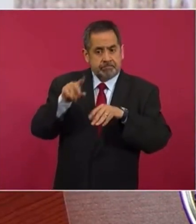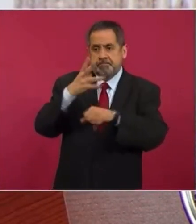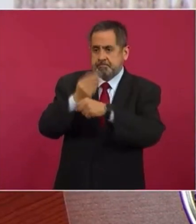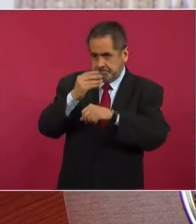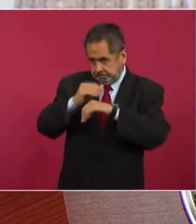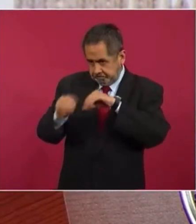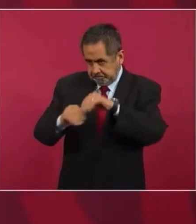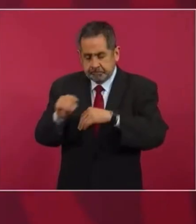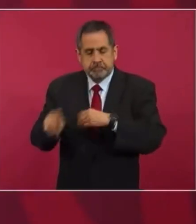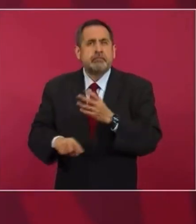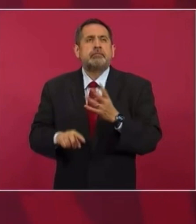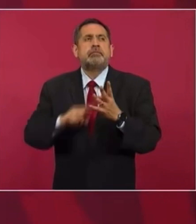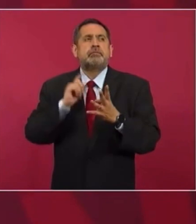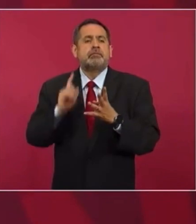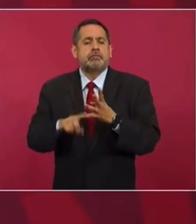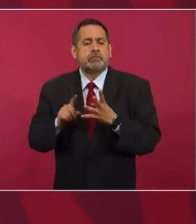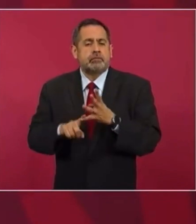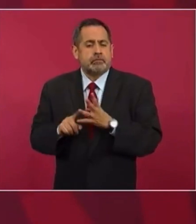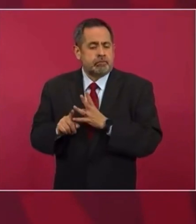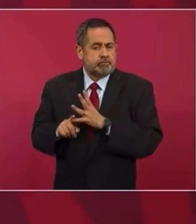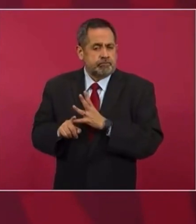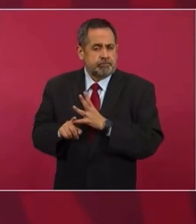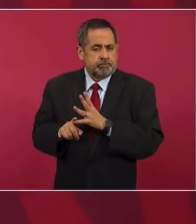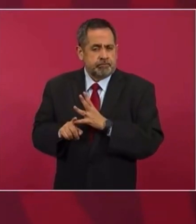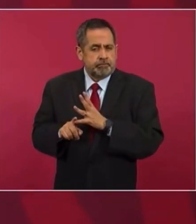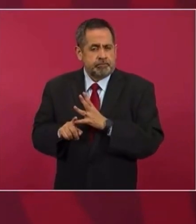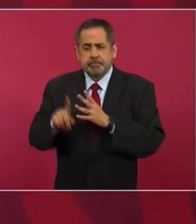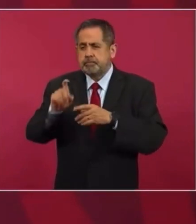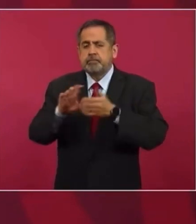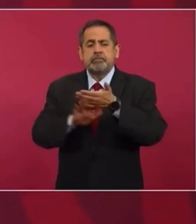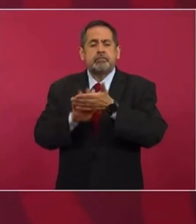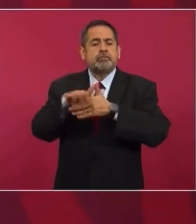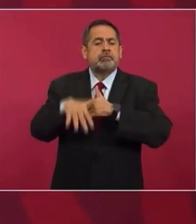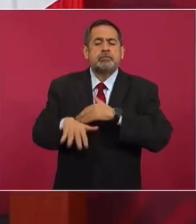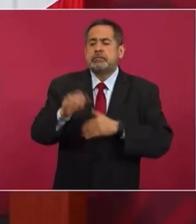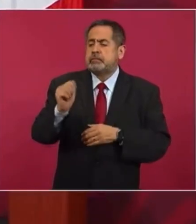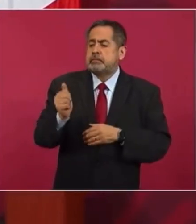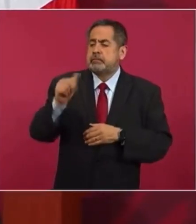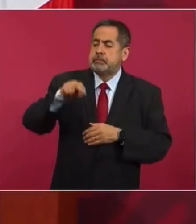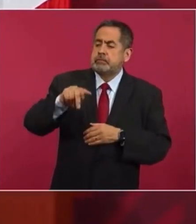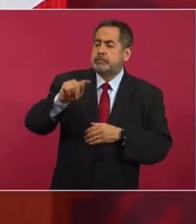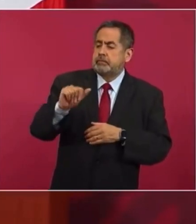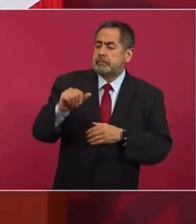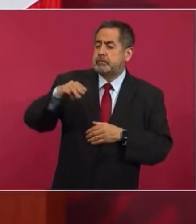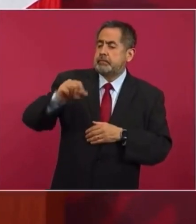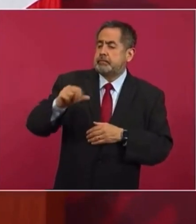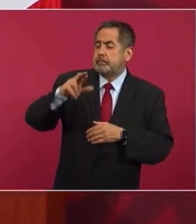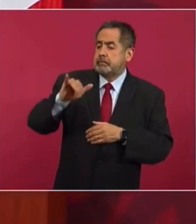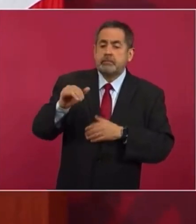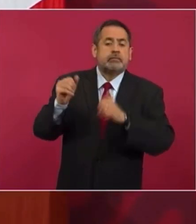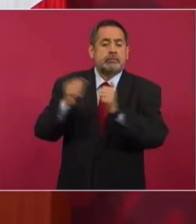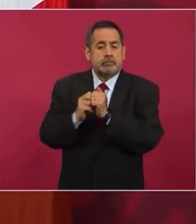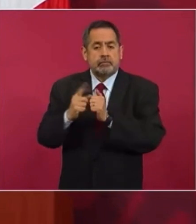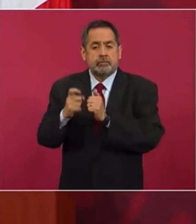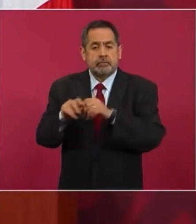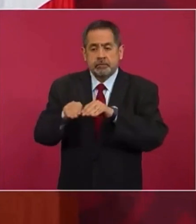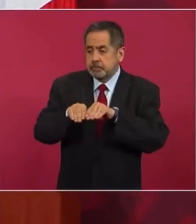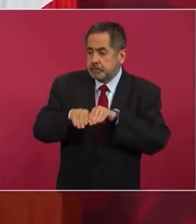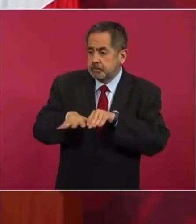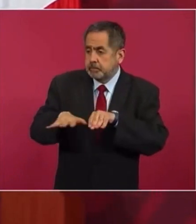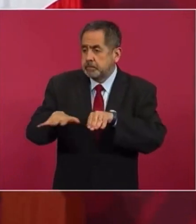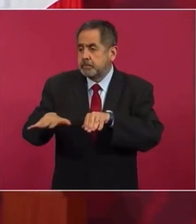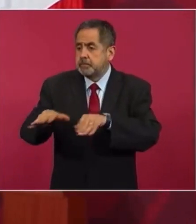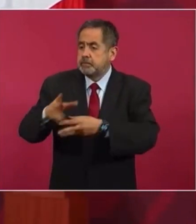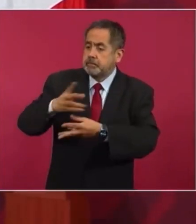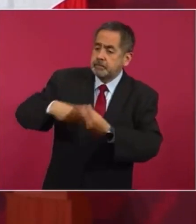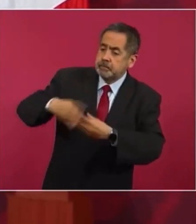tenemos que terminar la presa de Santa María con su sistema de generación de energía